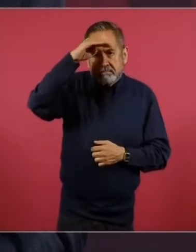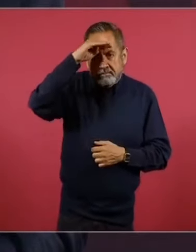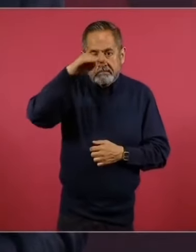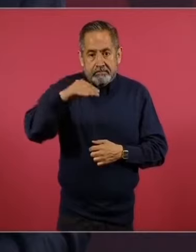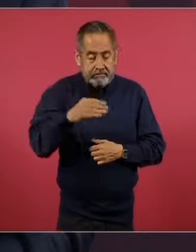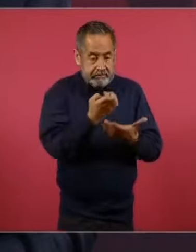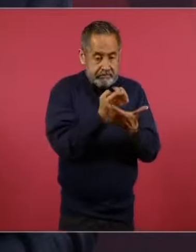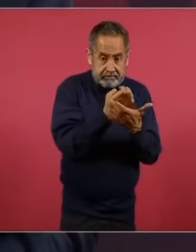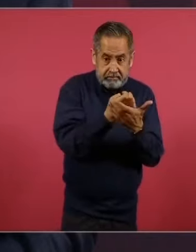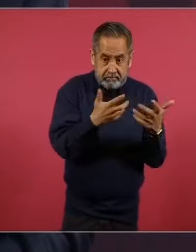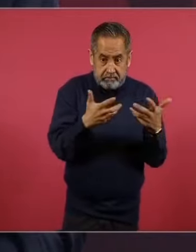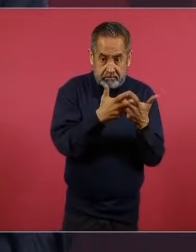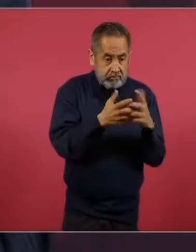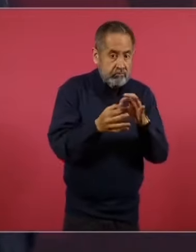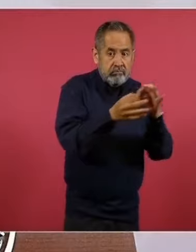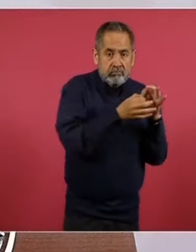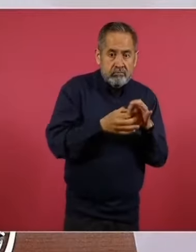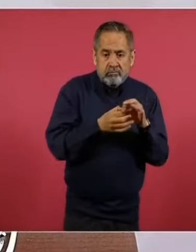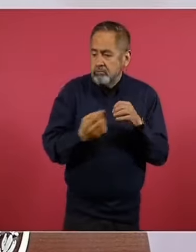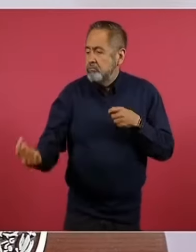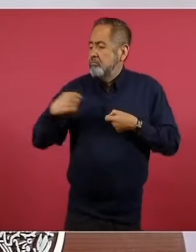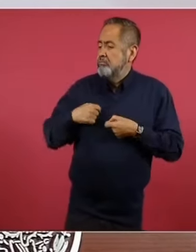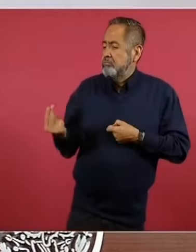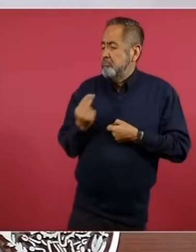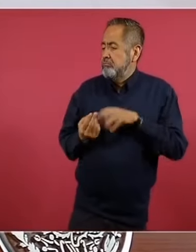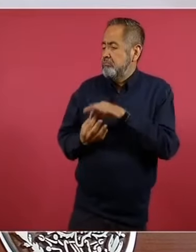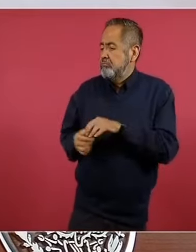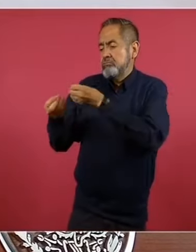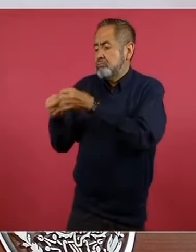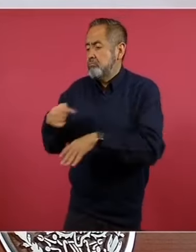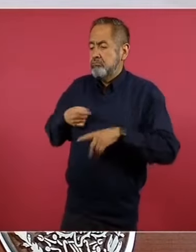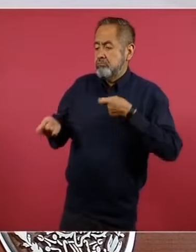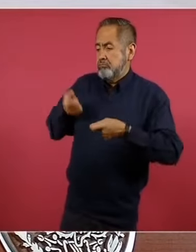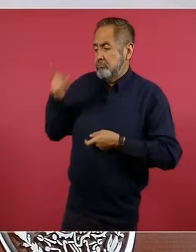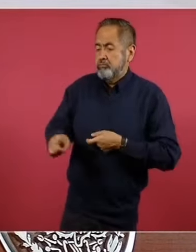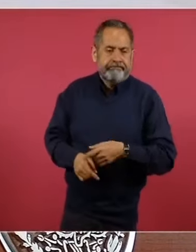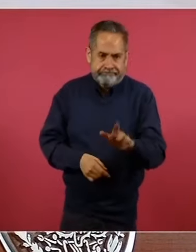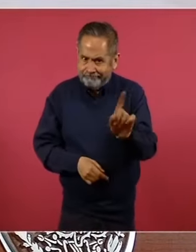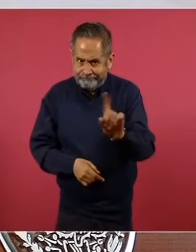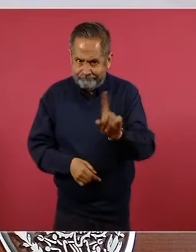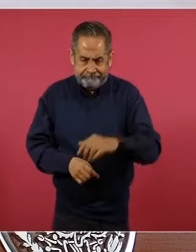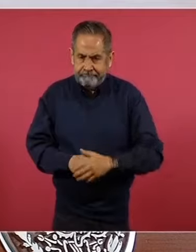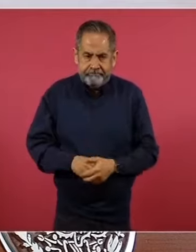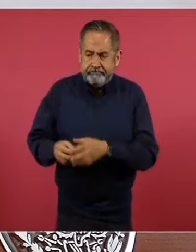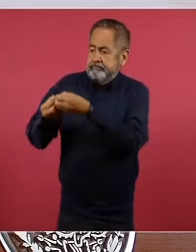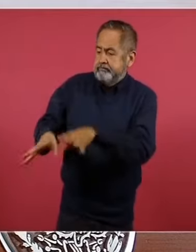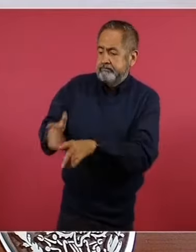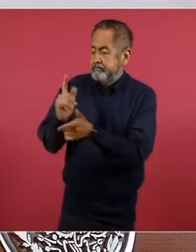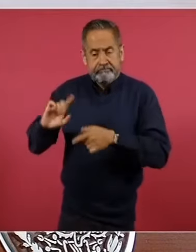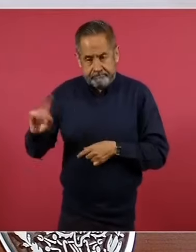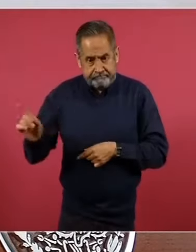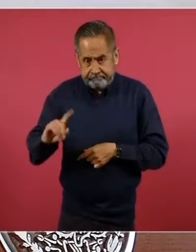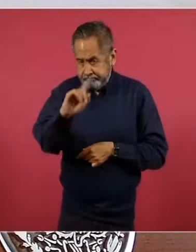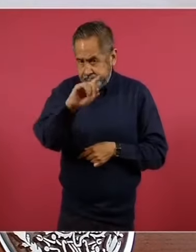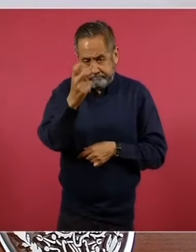integración económica es dependencia o pérdida de soberanía. Ahí es donde está